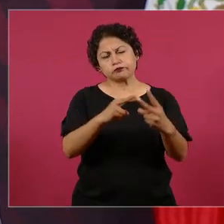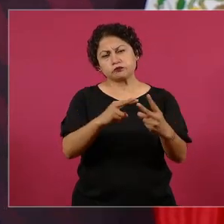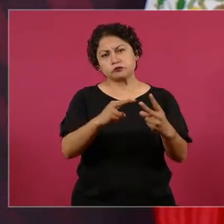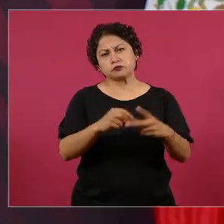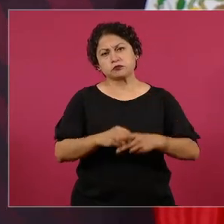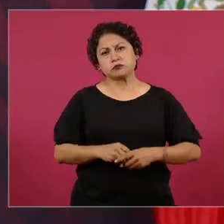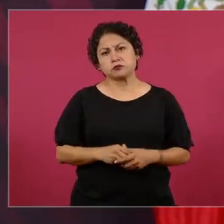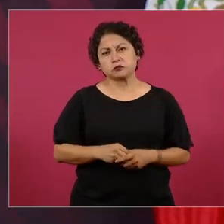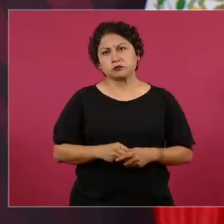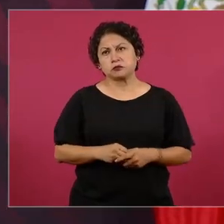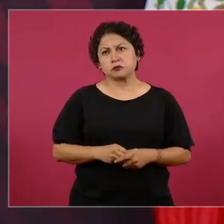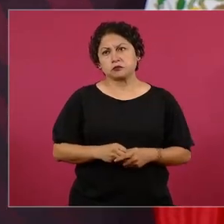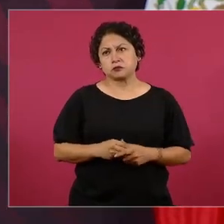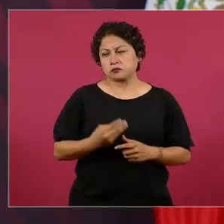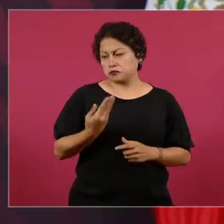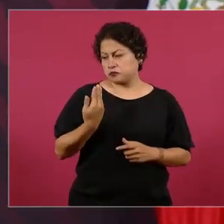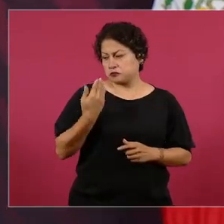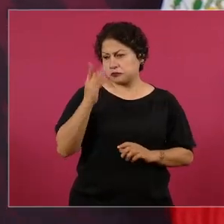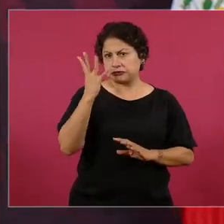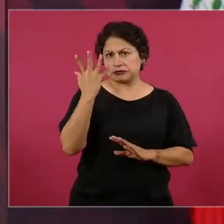como cinco meses.